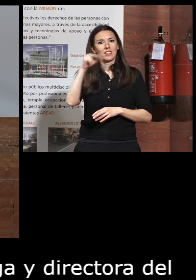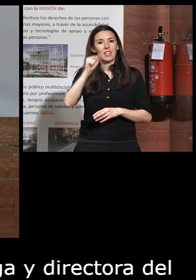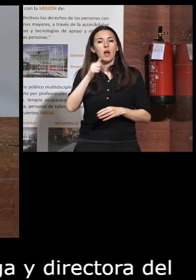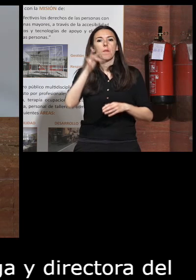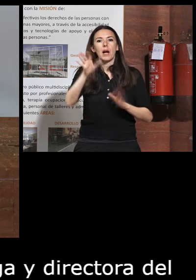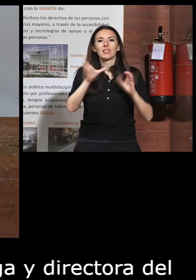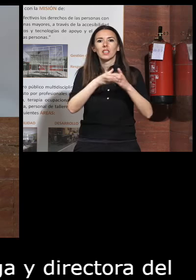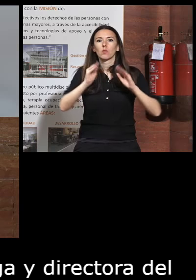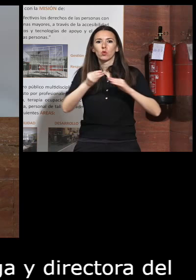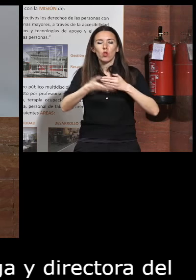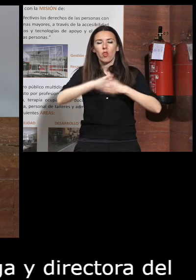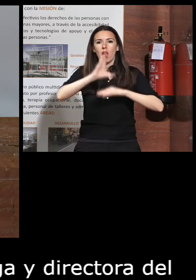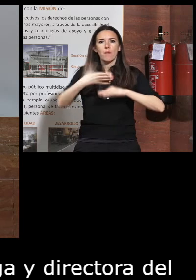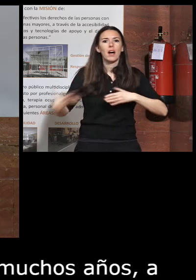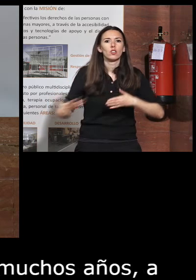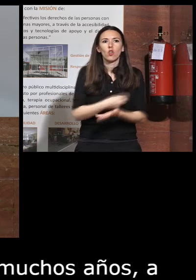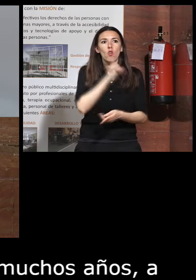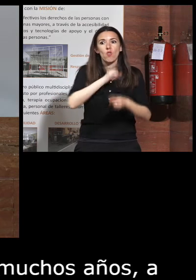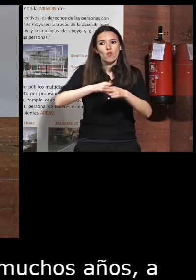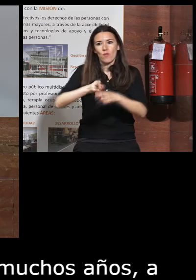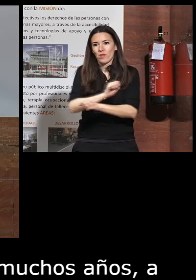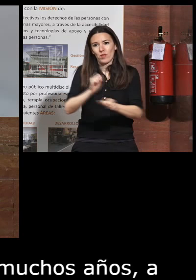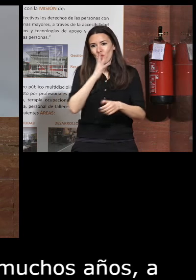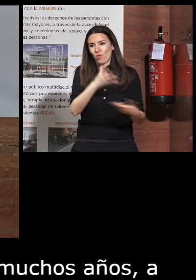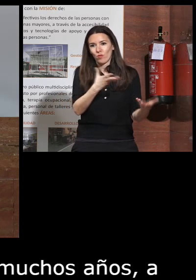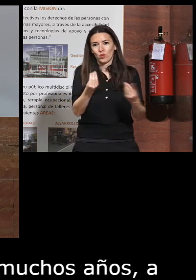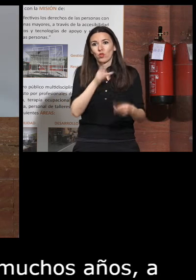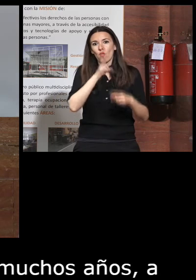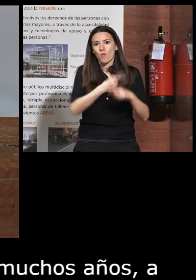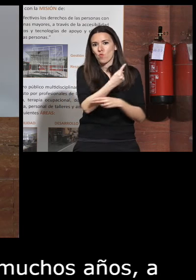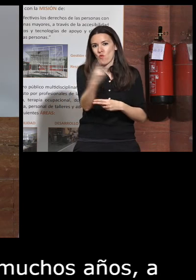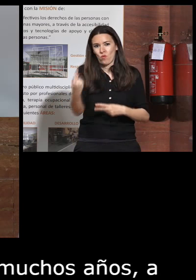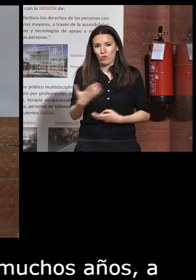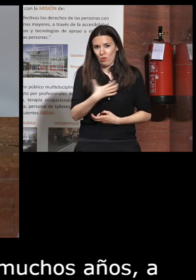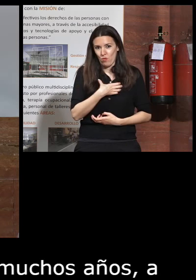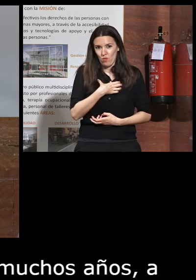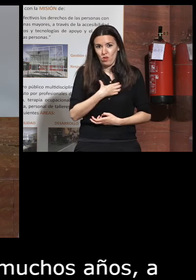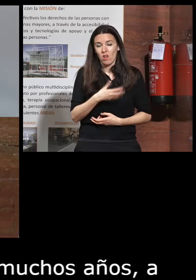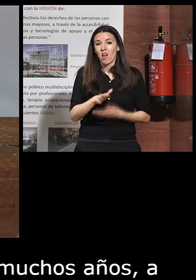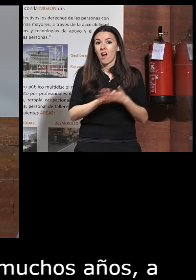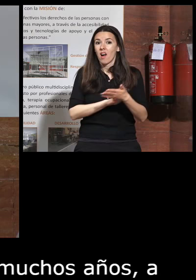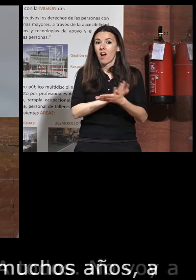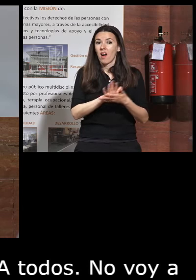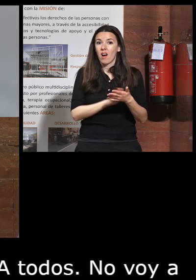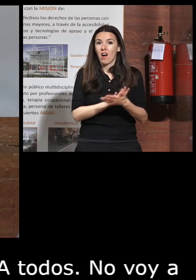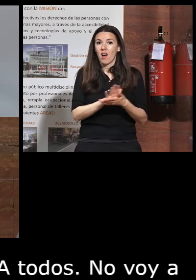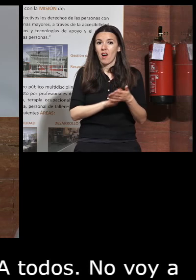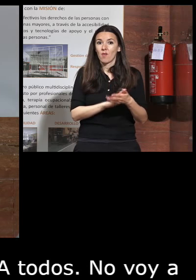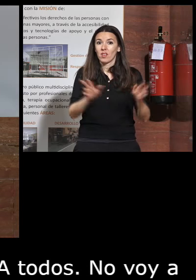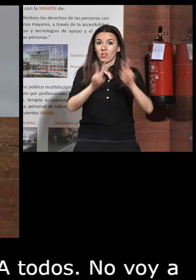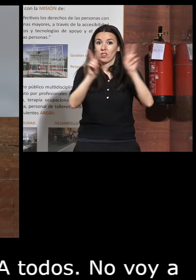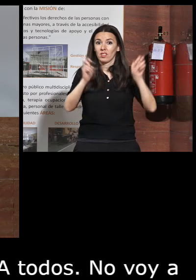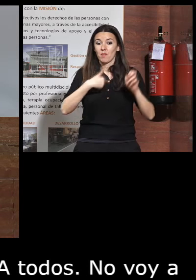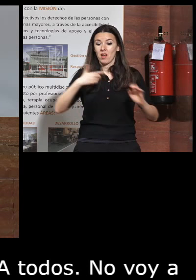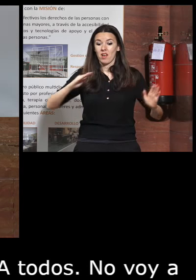a todos no voy a nombrar porque soy mucho si no puedo dar nombre uno por uno y estoy hablando ahora de mi